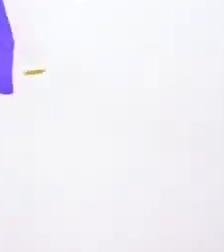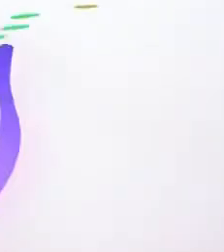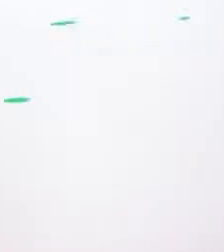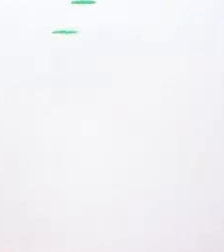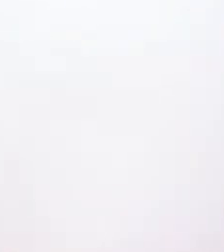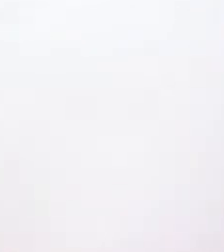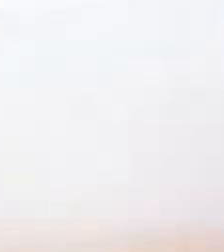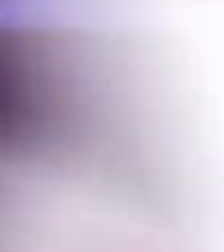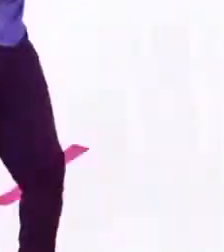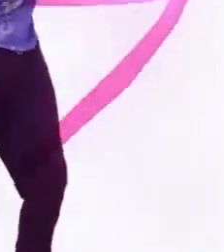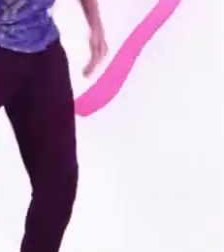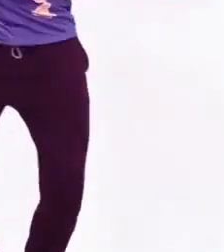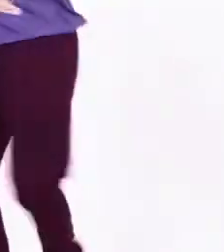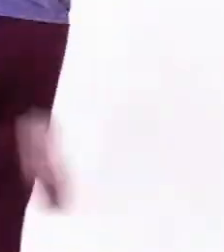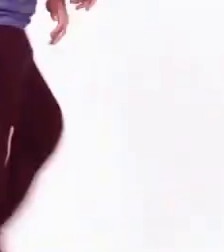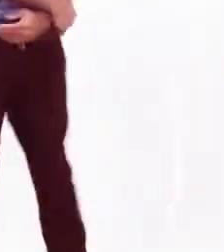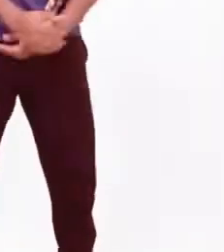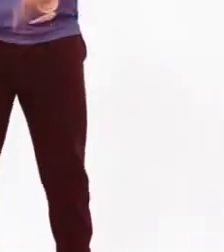¡Apensas!